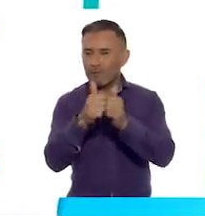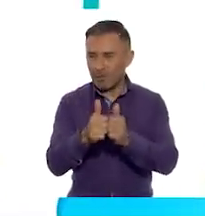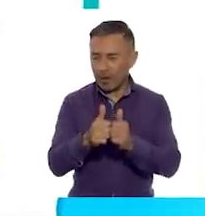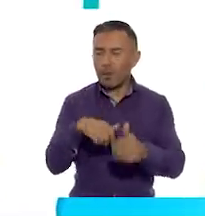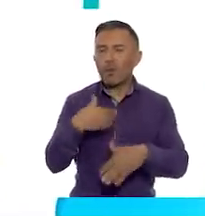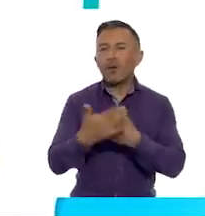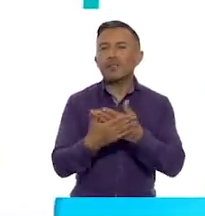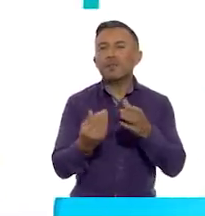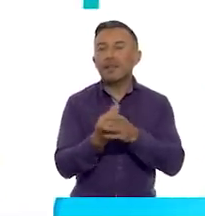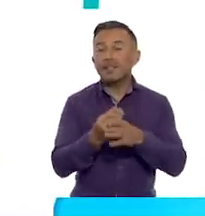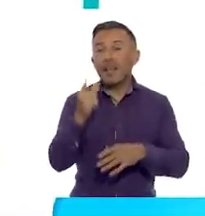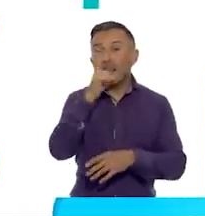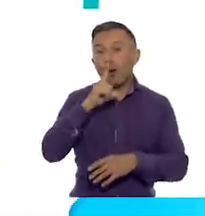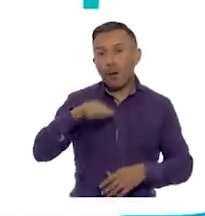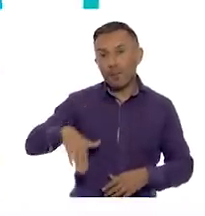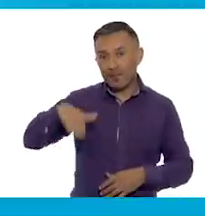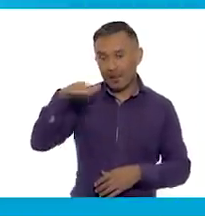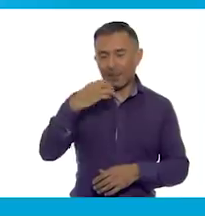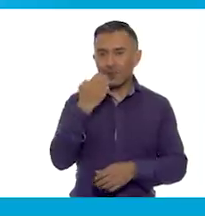grado.